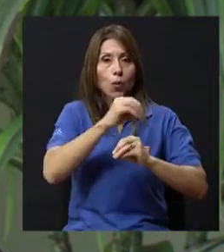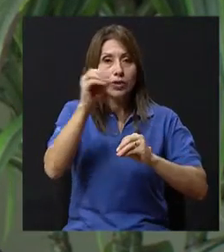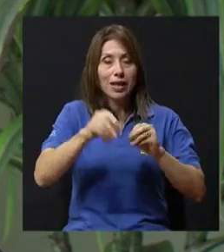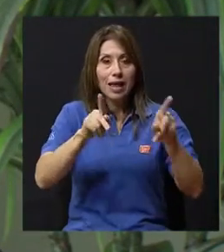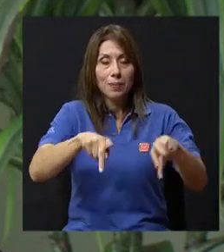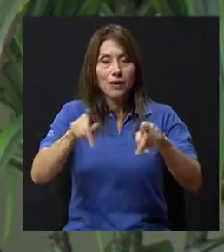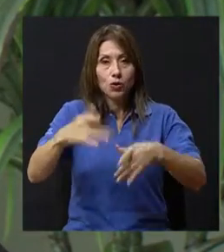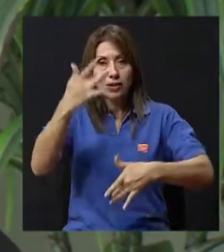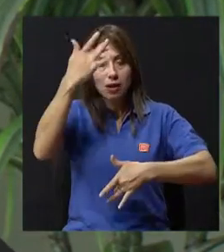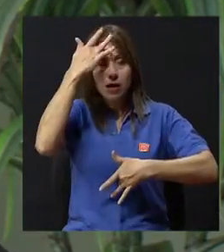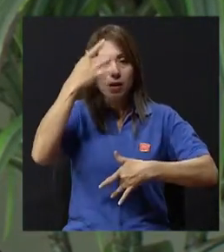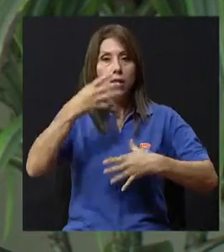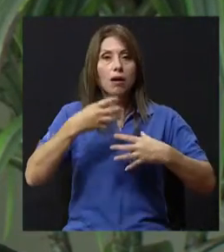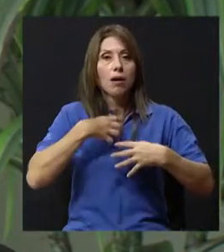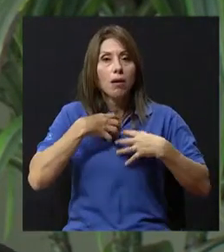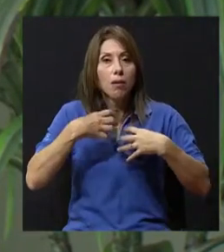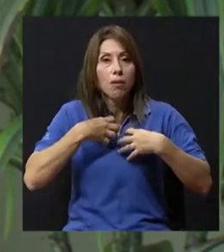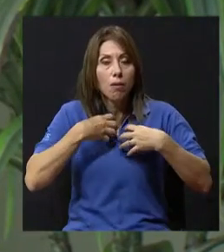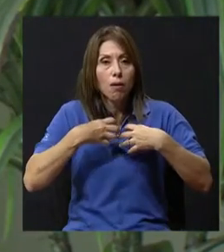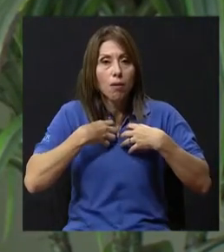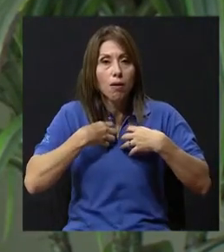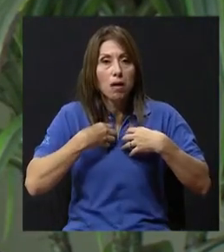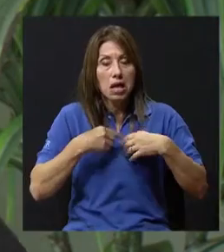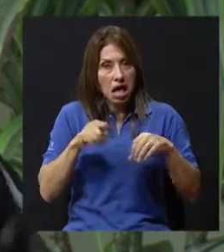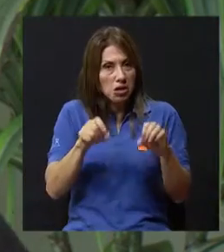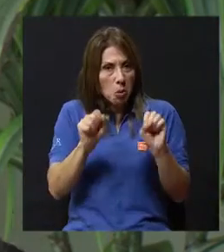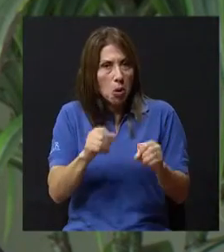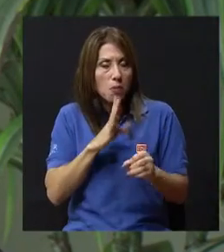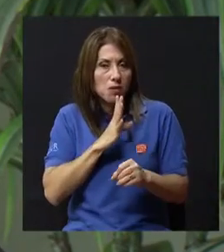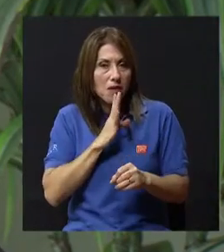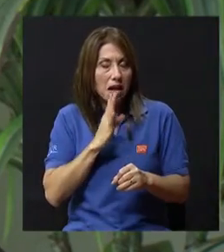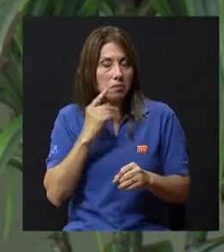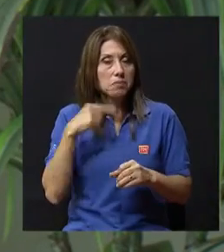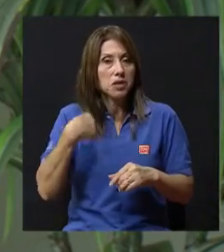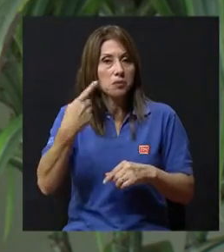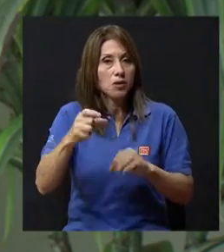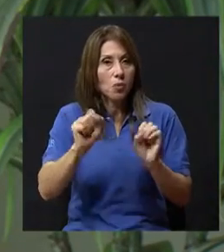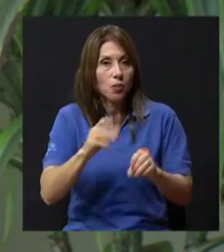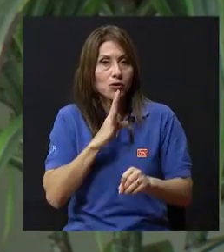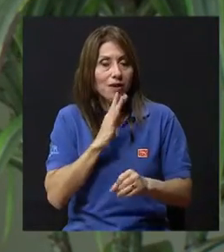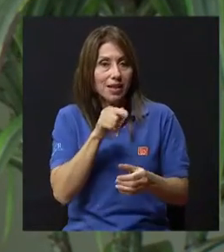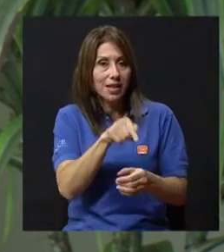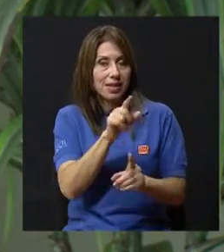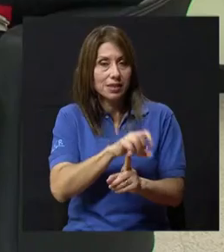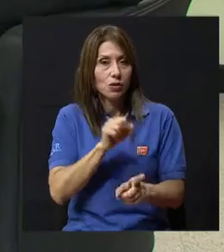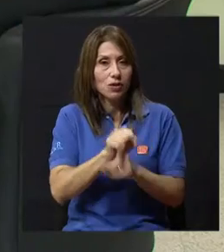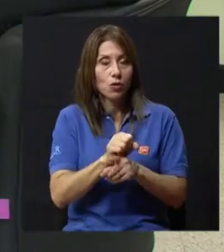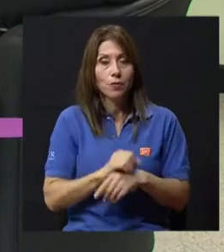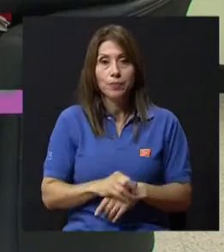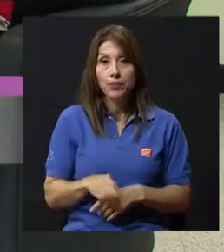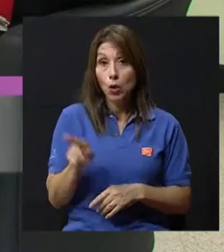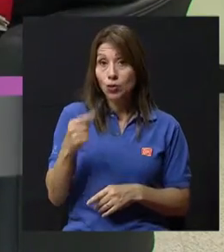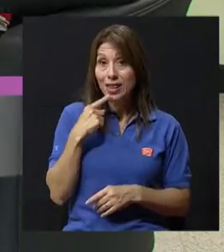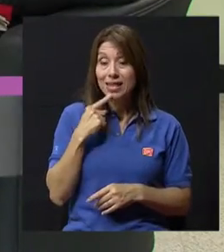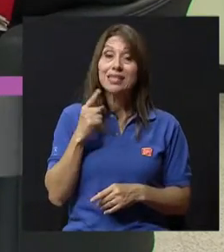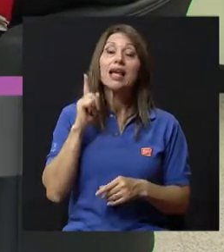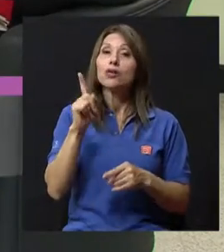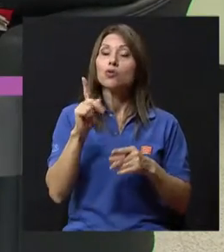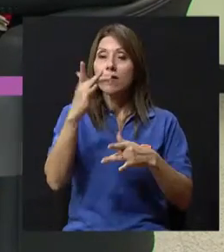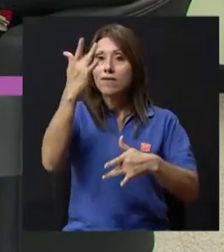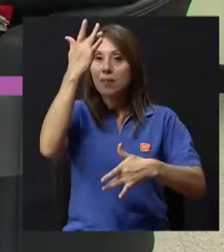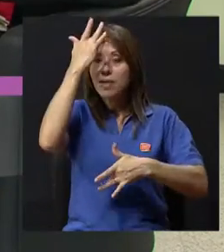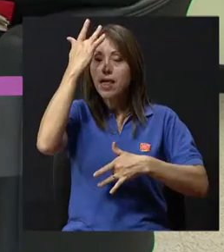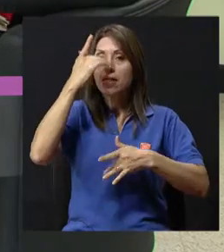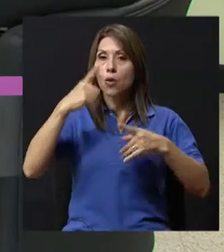discutirlo porque hay algunas razones que podrían ser interesantes de que después las podemos hablar. Y como dice usted, al ser complejo, al ser una enfermedad